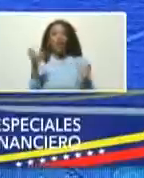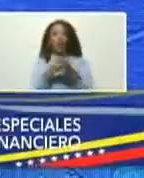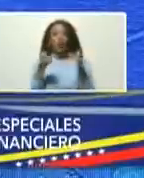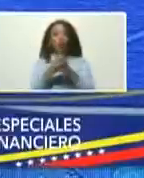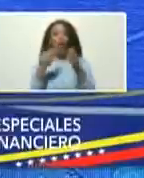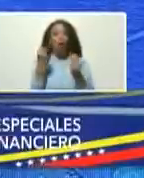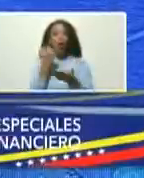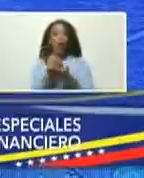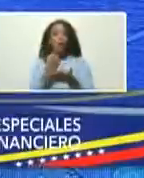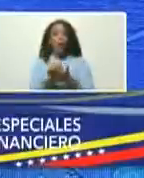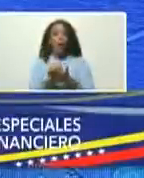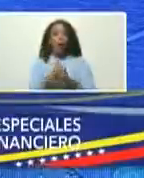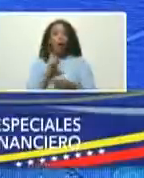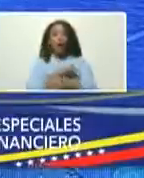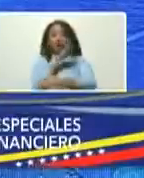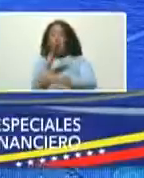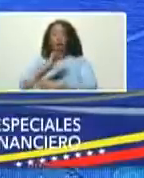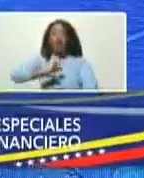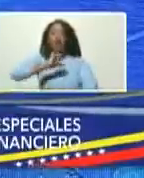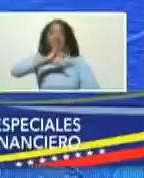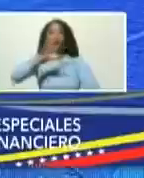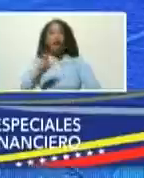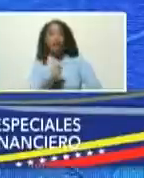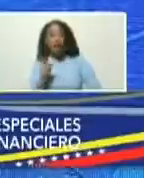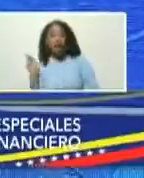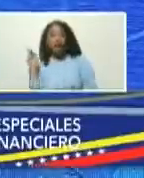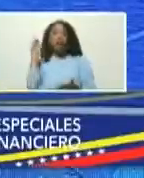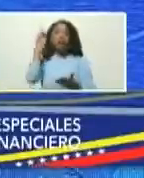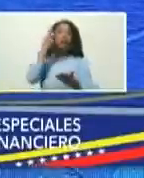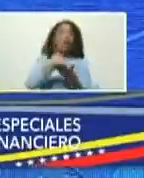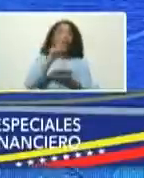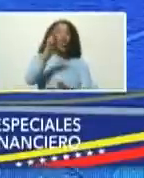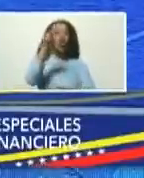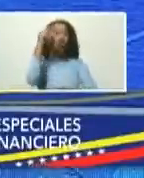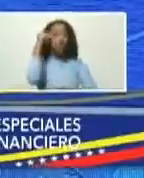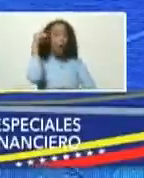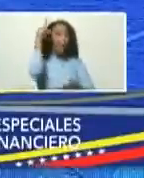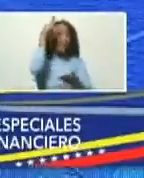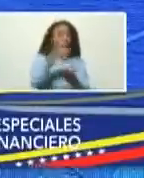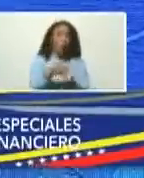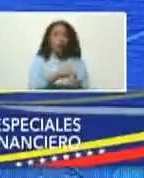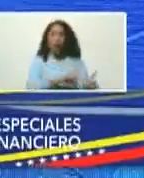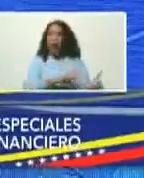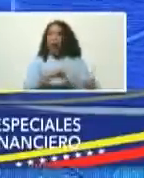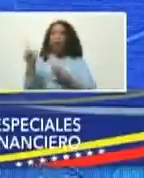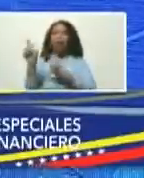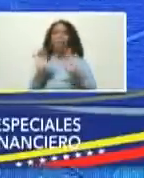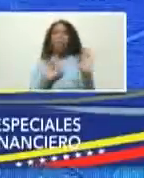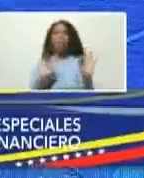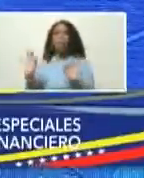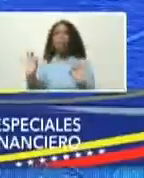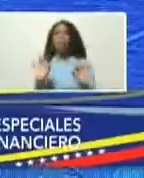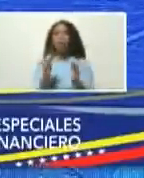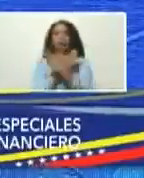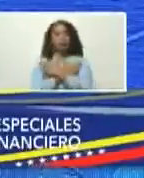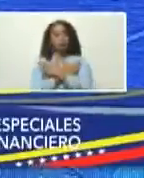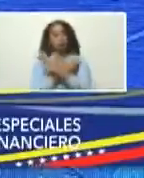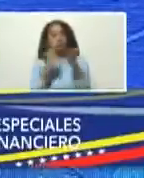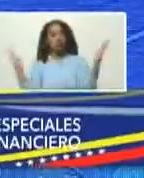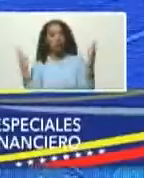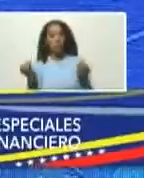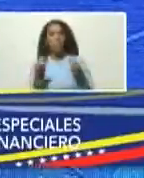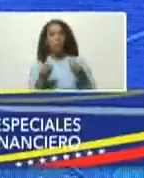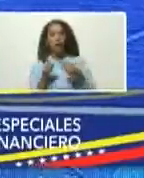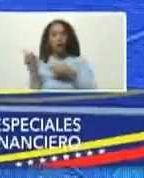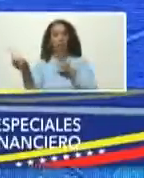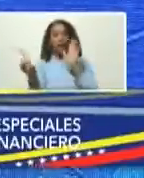estuvo en Sudáfrica, ha regresado hace dos días, y listo, y preparado, y dispuesto para que